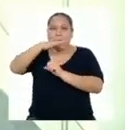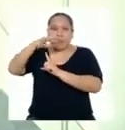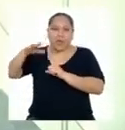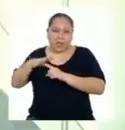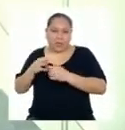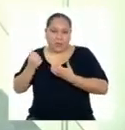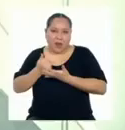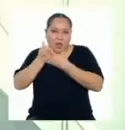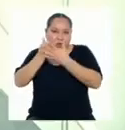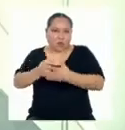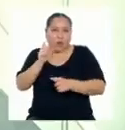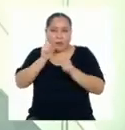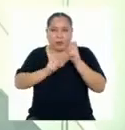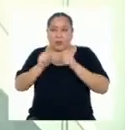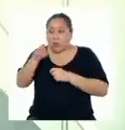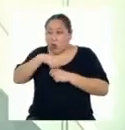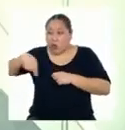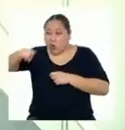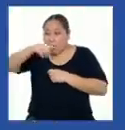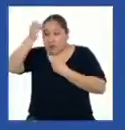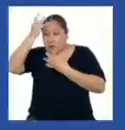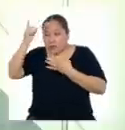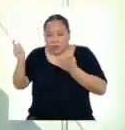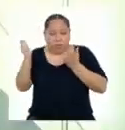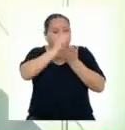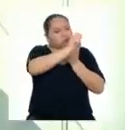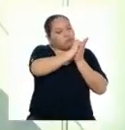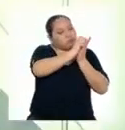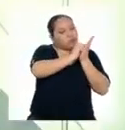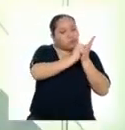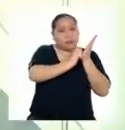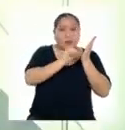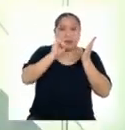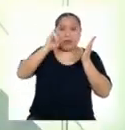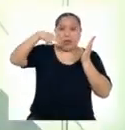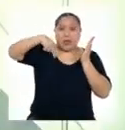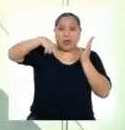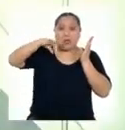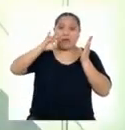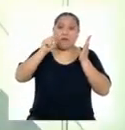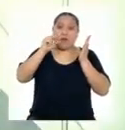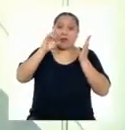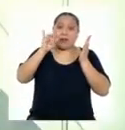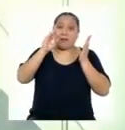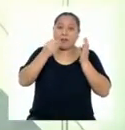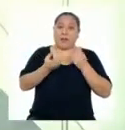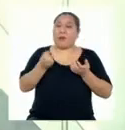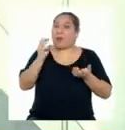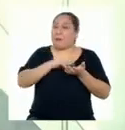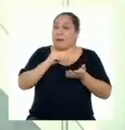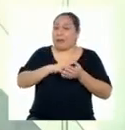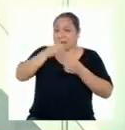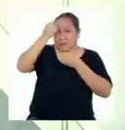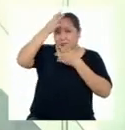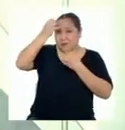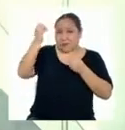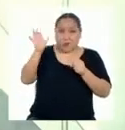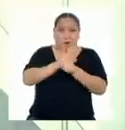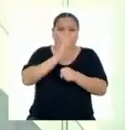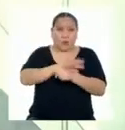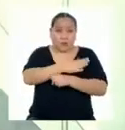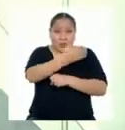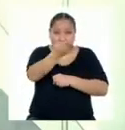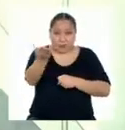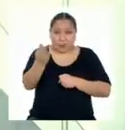plasmaremos esas argumentaciones en una infografía Y para que tengan más información para completar sus